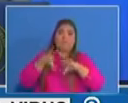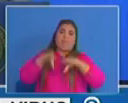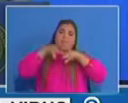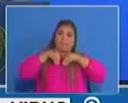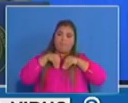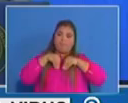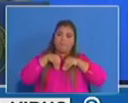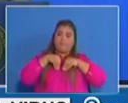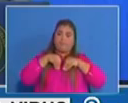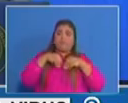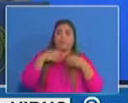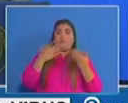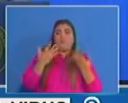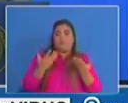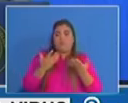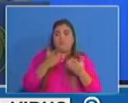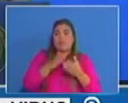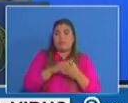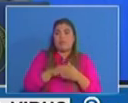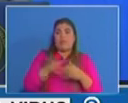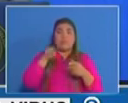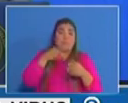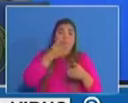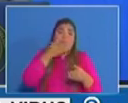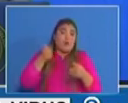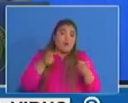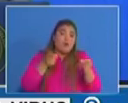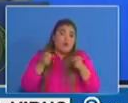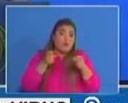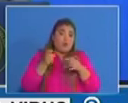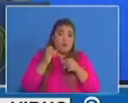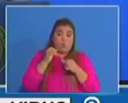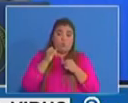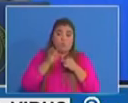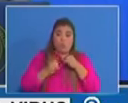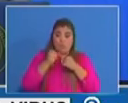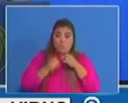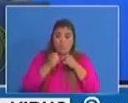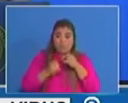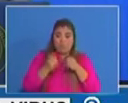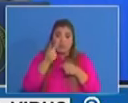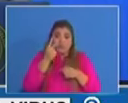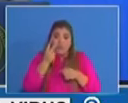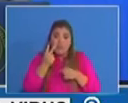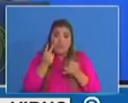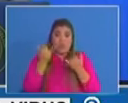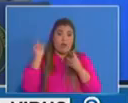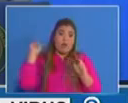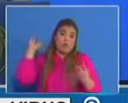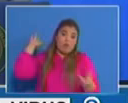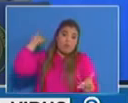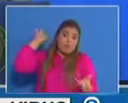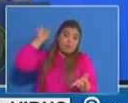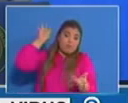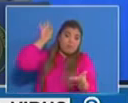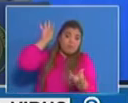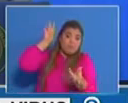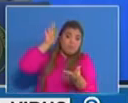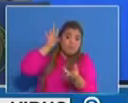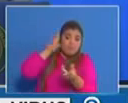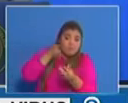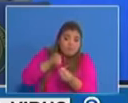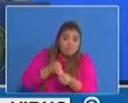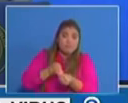críticas hemos visto que fueron los últimos esto que estamos viendo hoy como hemos venido manifestando